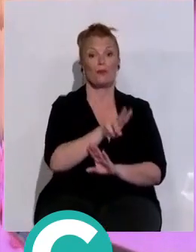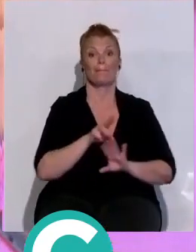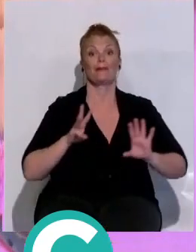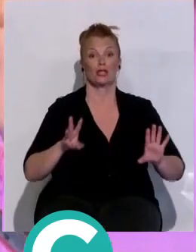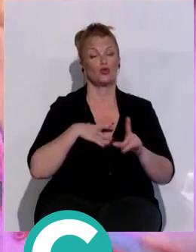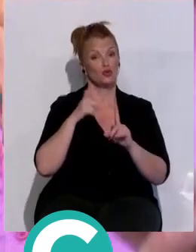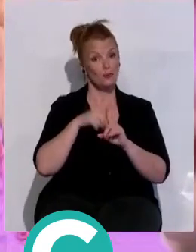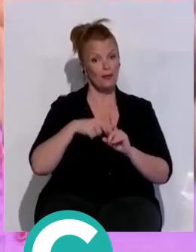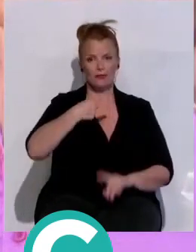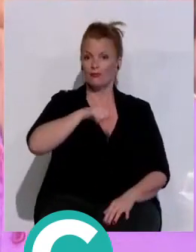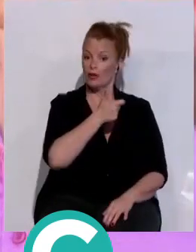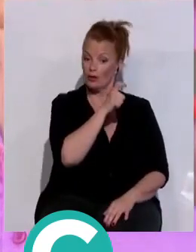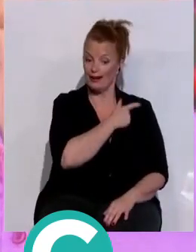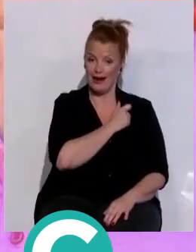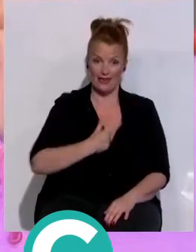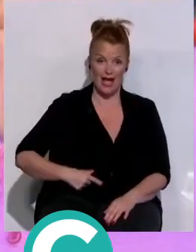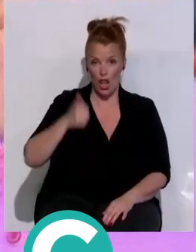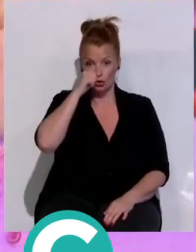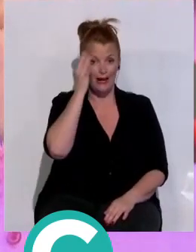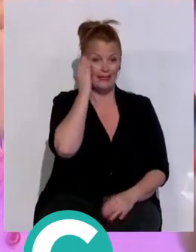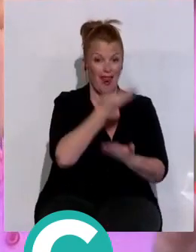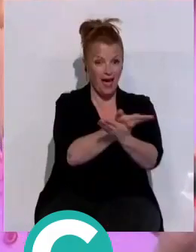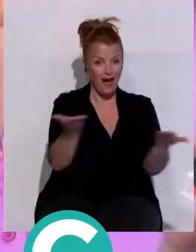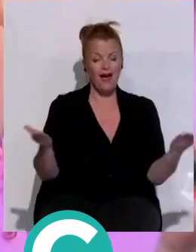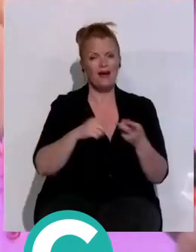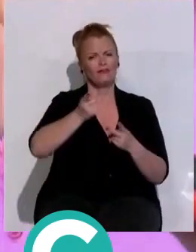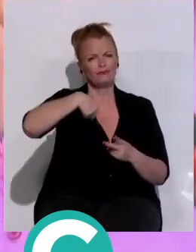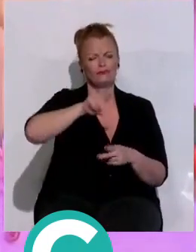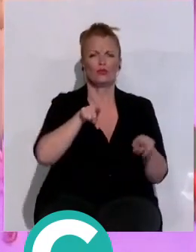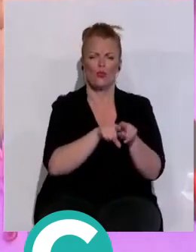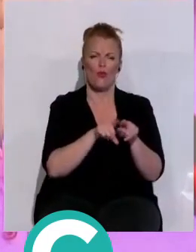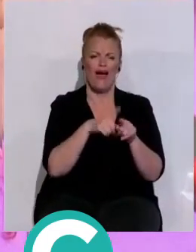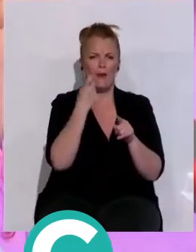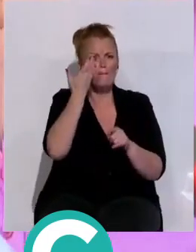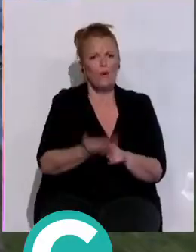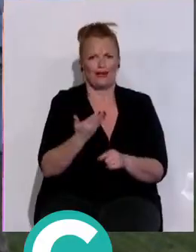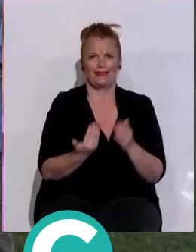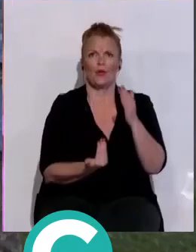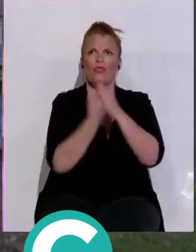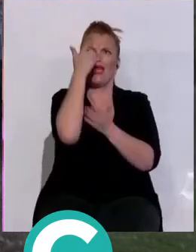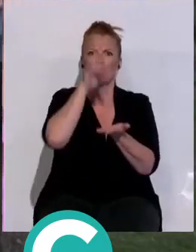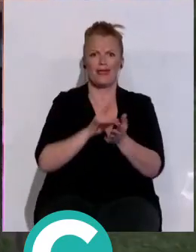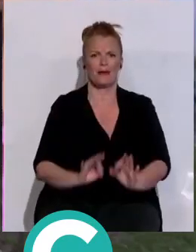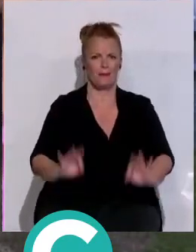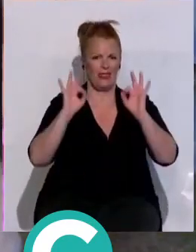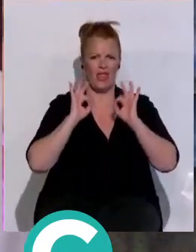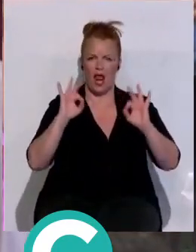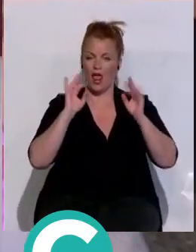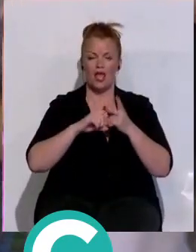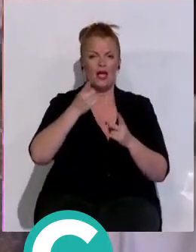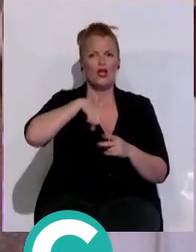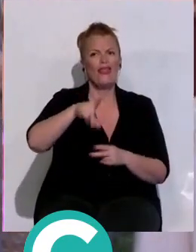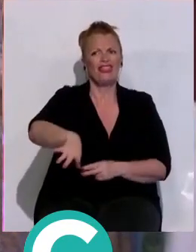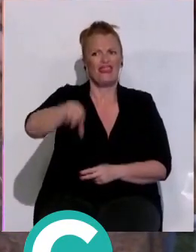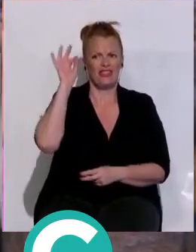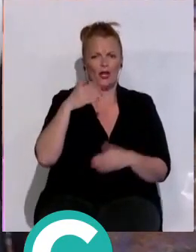qué tipo de responsabilidades queremos para los próximos cuatro años para nuestra ciudad. Un inicio de campaña que contó con el